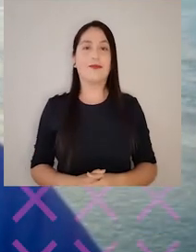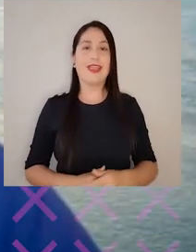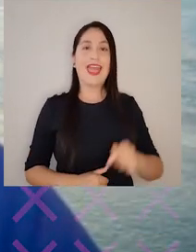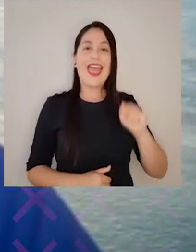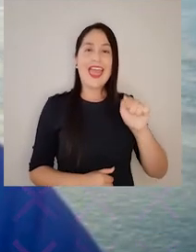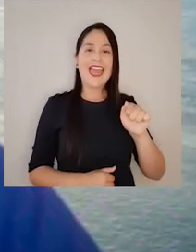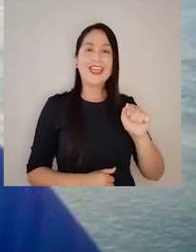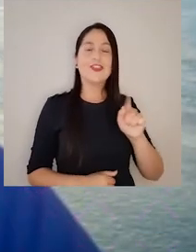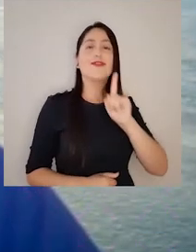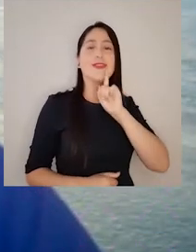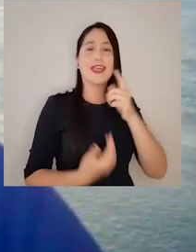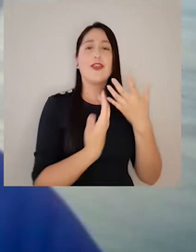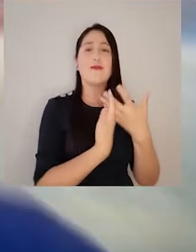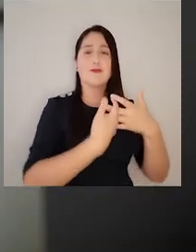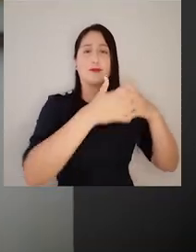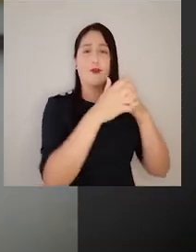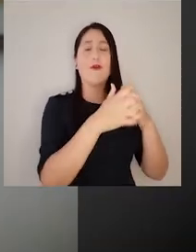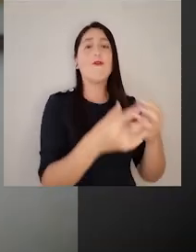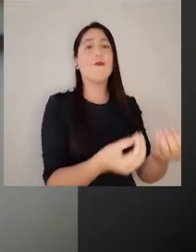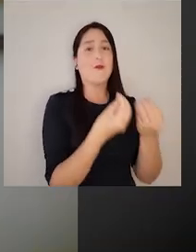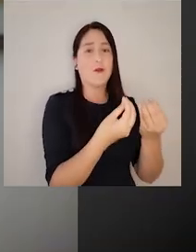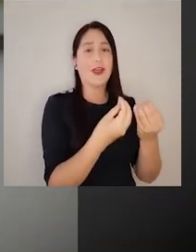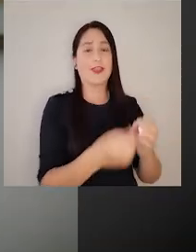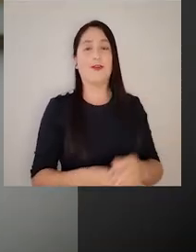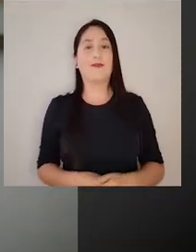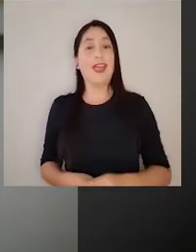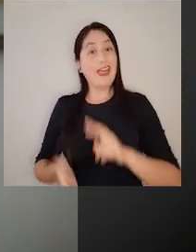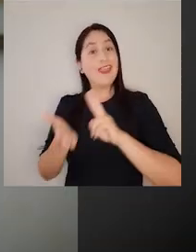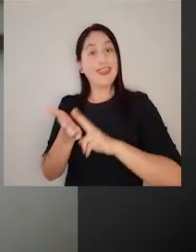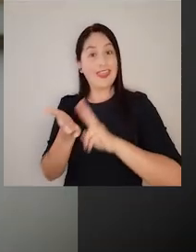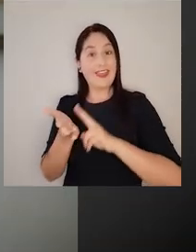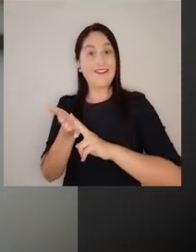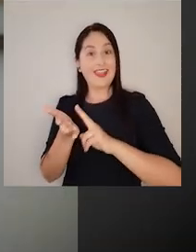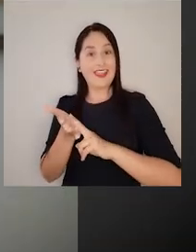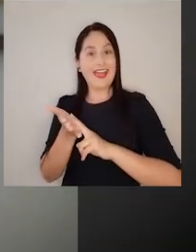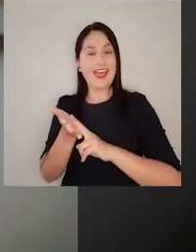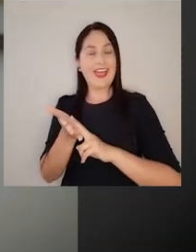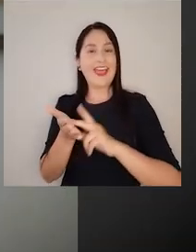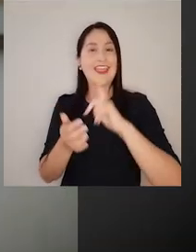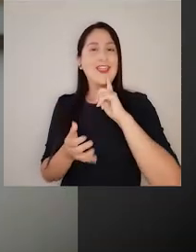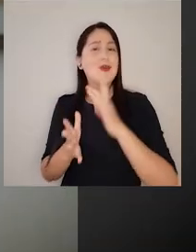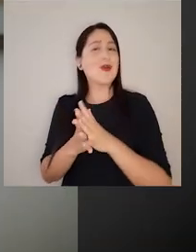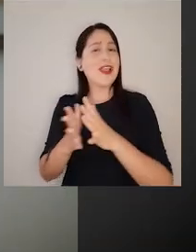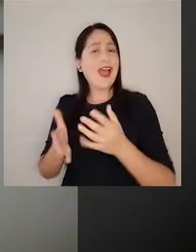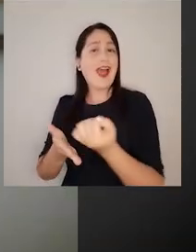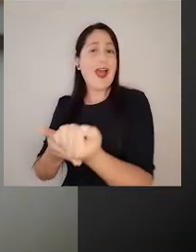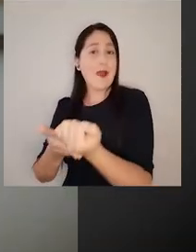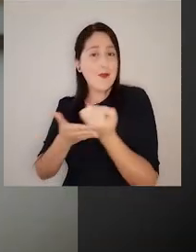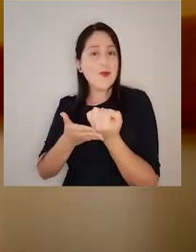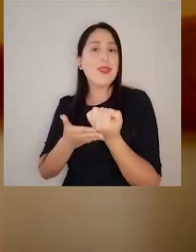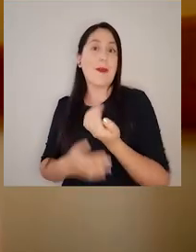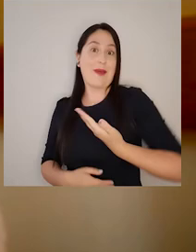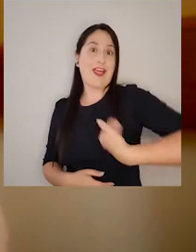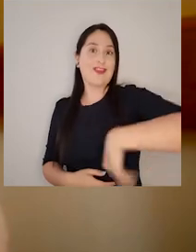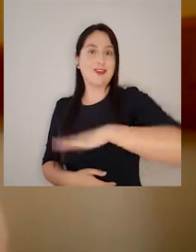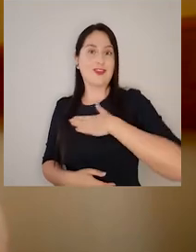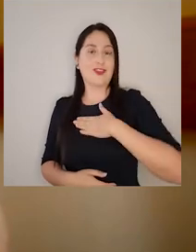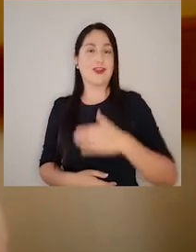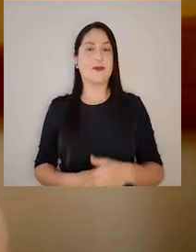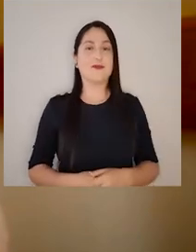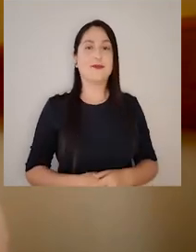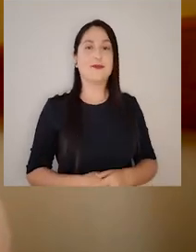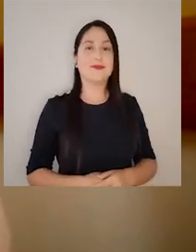parece que tiene una potencialidad enorme. Realmente fue un tremendo aporte para nosotros. Empecé a